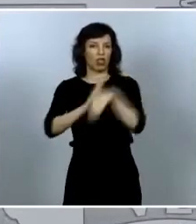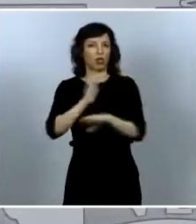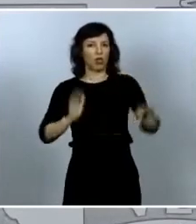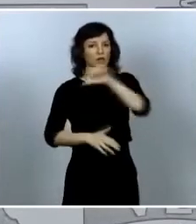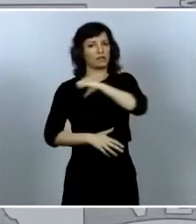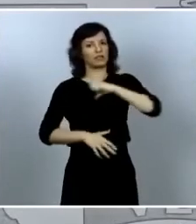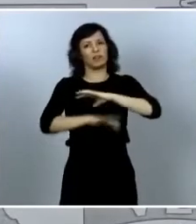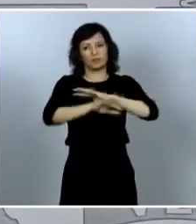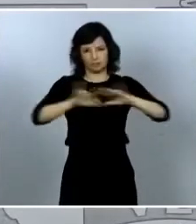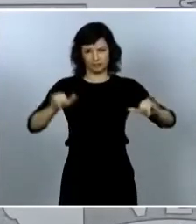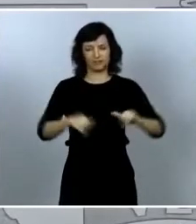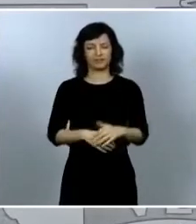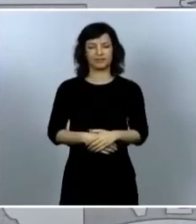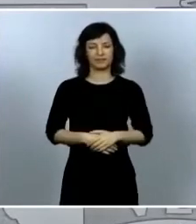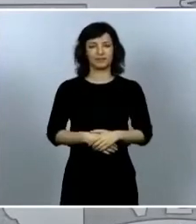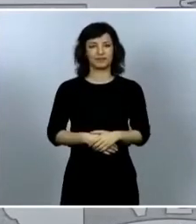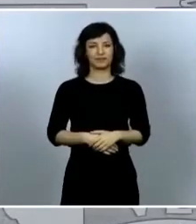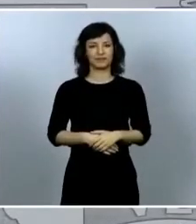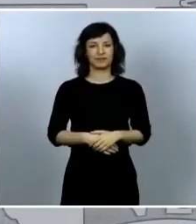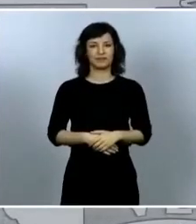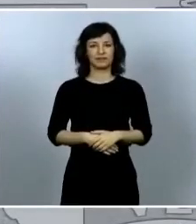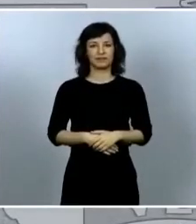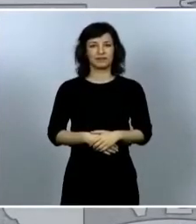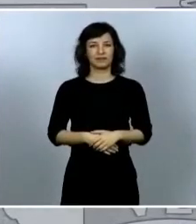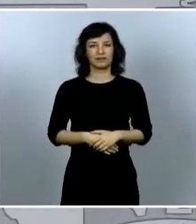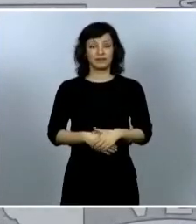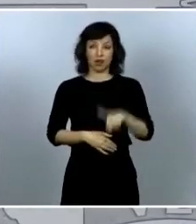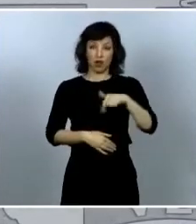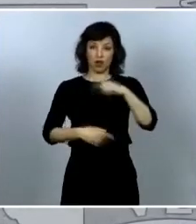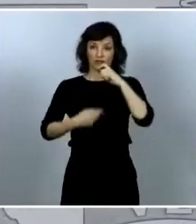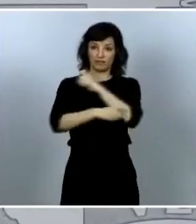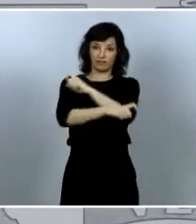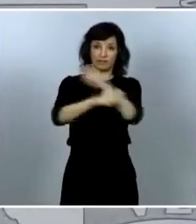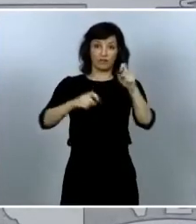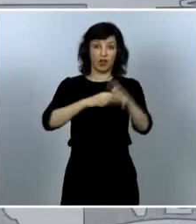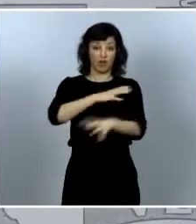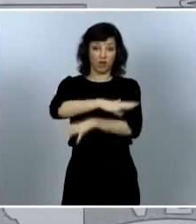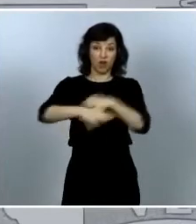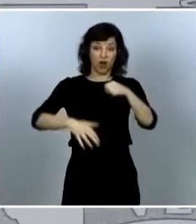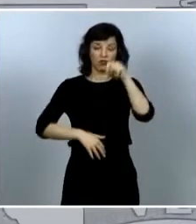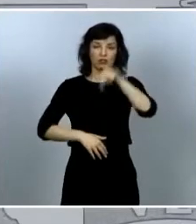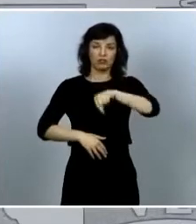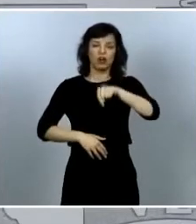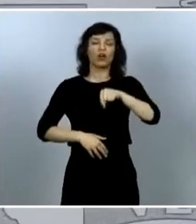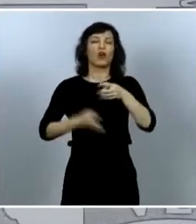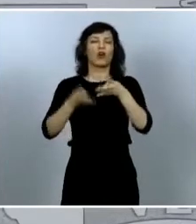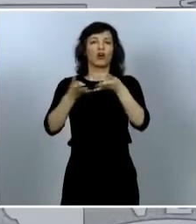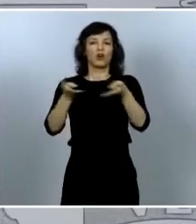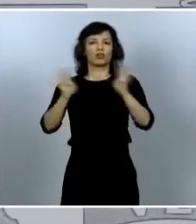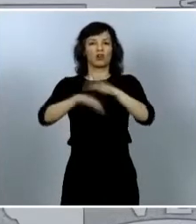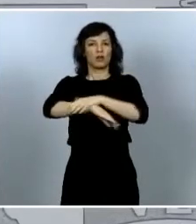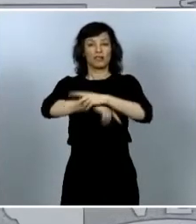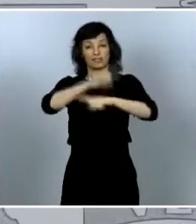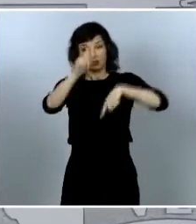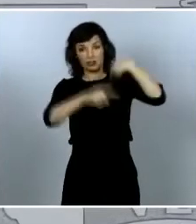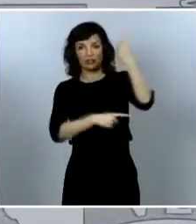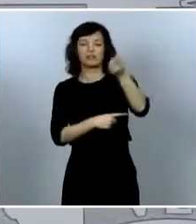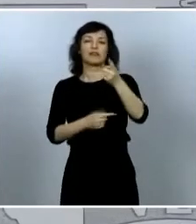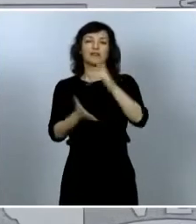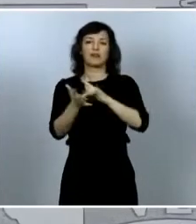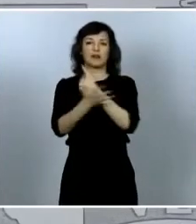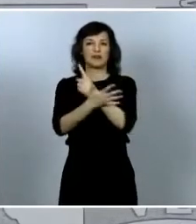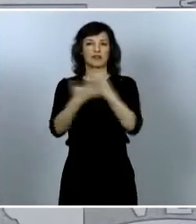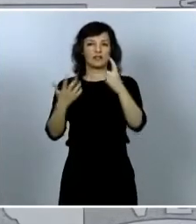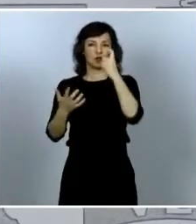Hoy quiero anunciarles que el fondo será aprobado en el Consejo de Ministros del próximo día 16 de junio